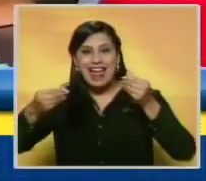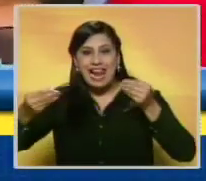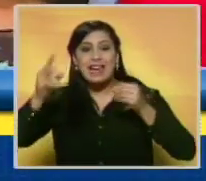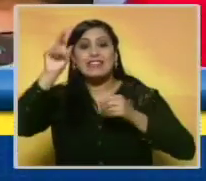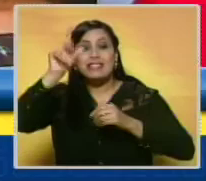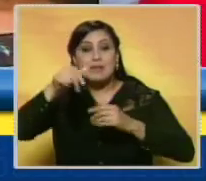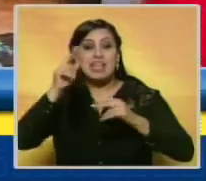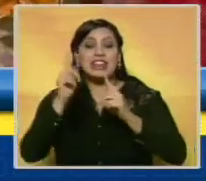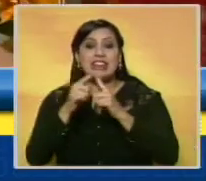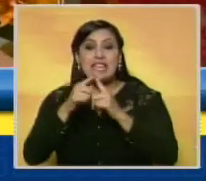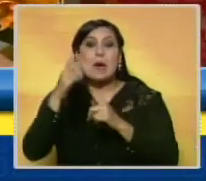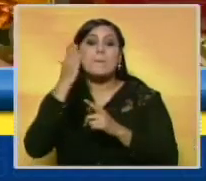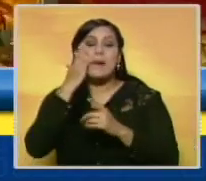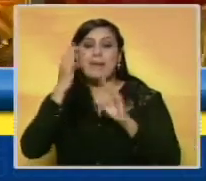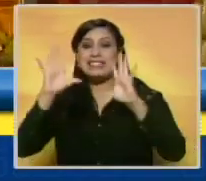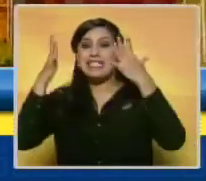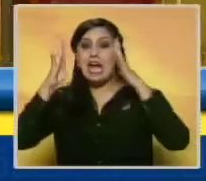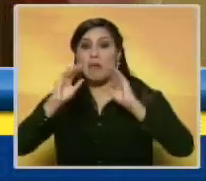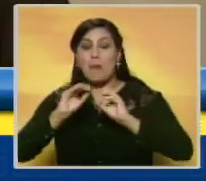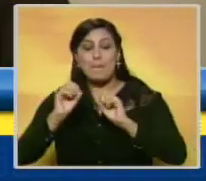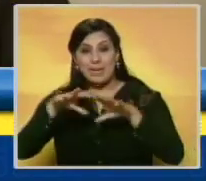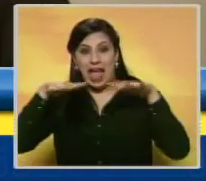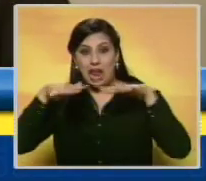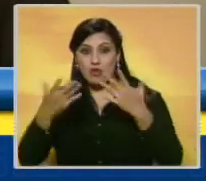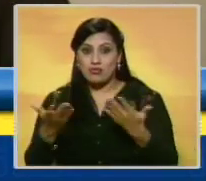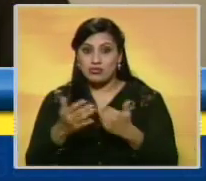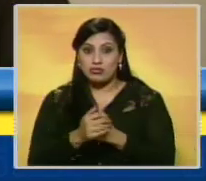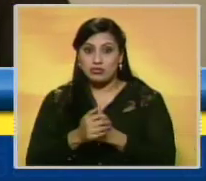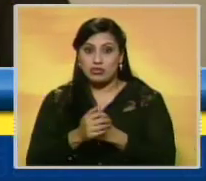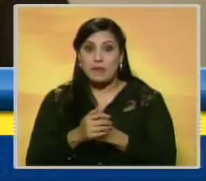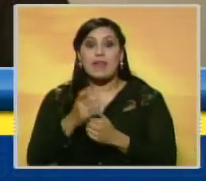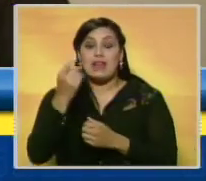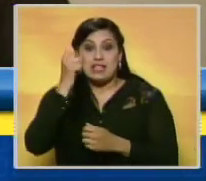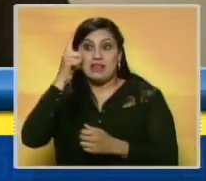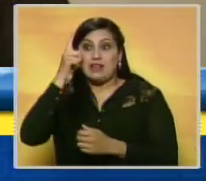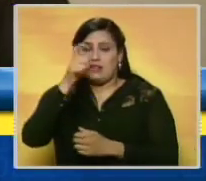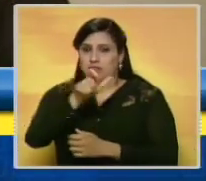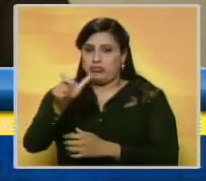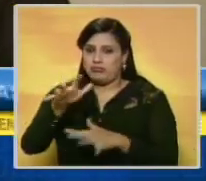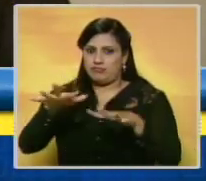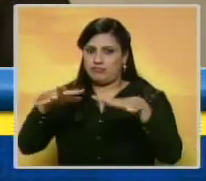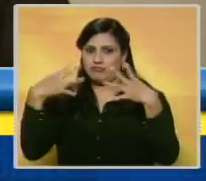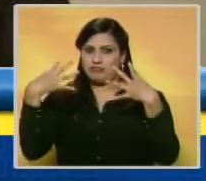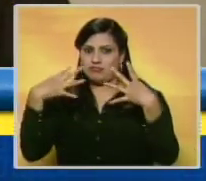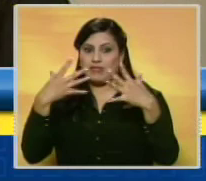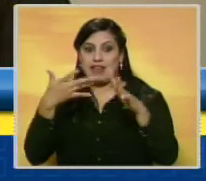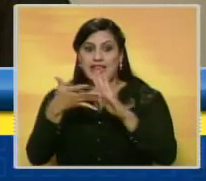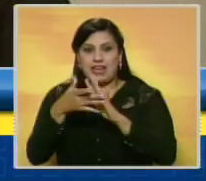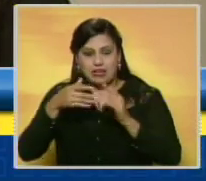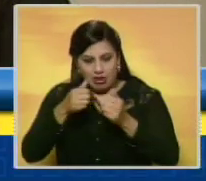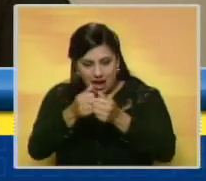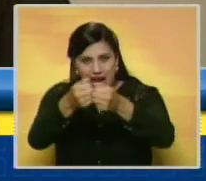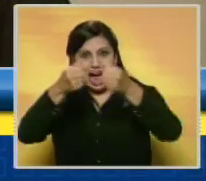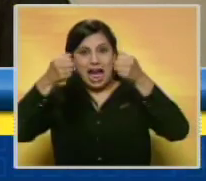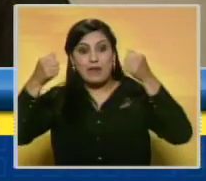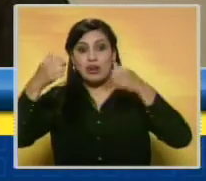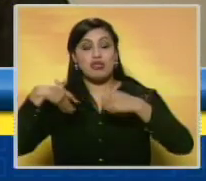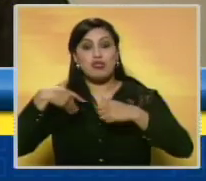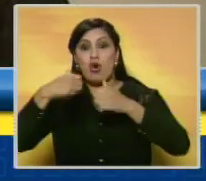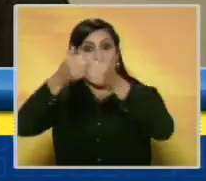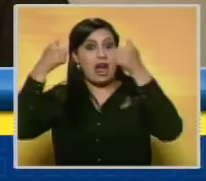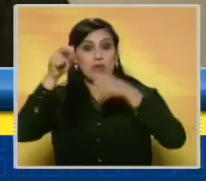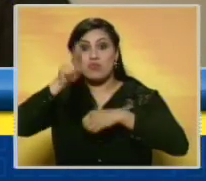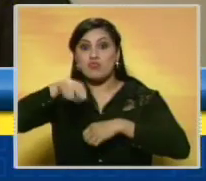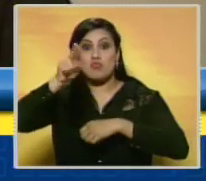su tía y su mamá ya recuperada. Fue tanta la impresión que abría el camerín, cosa que no se